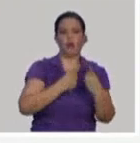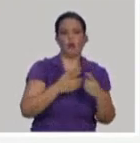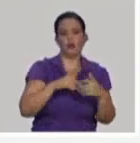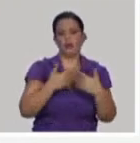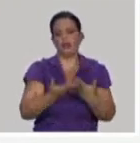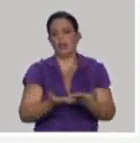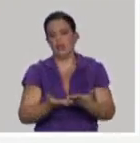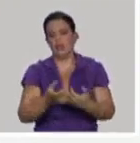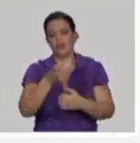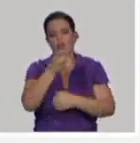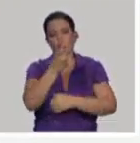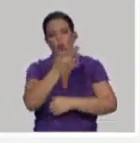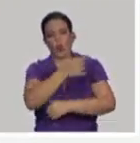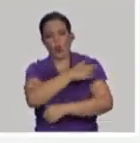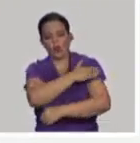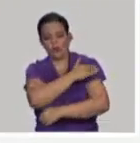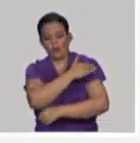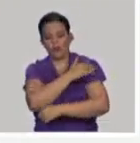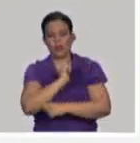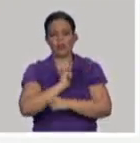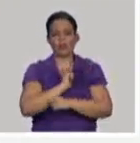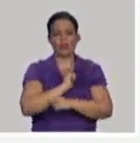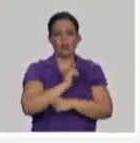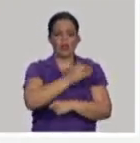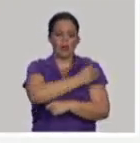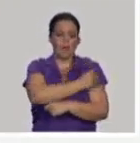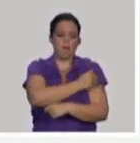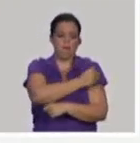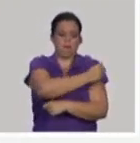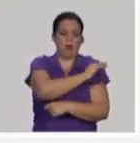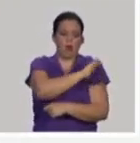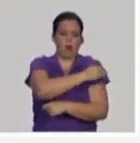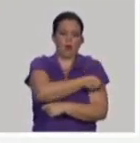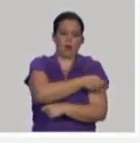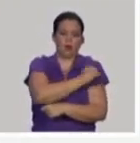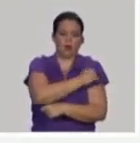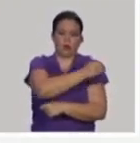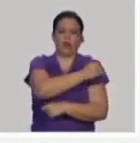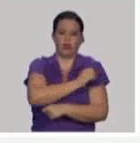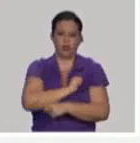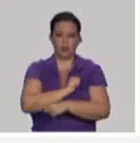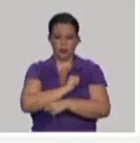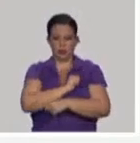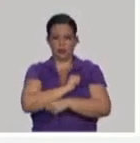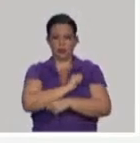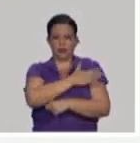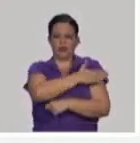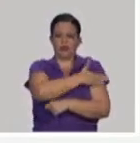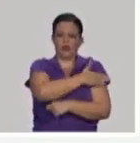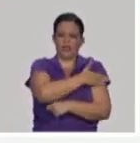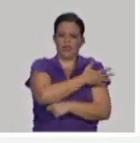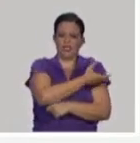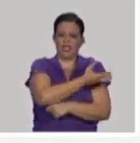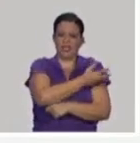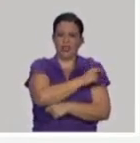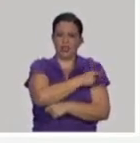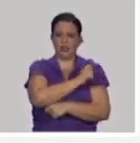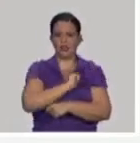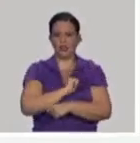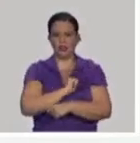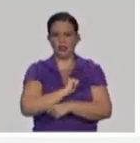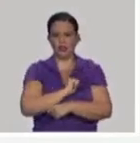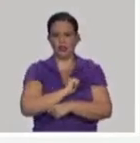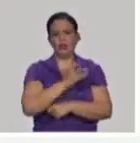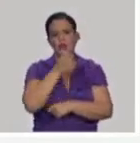sitio de la inyección, aumento de volumen, un poco de inflamación en el sitio de la inyección, que podía ser más significativo con la segunda y la tercera dosis.